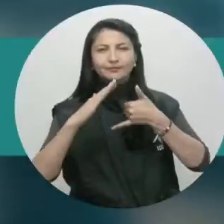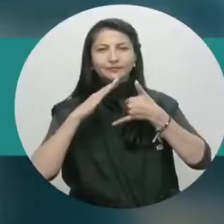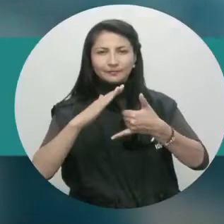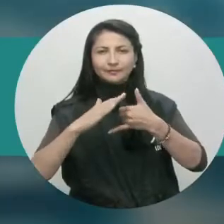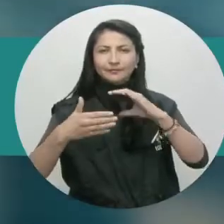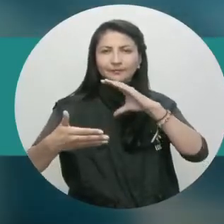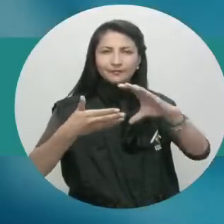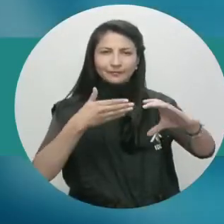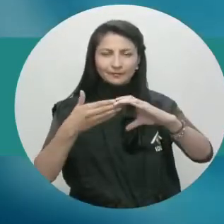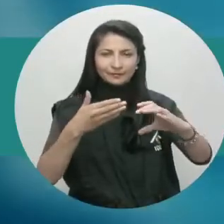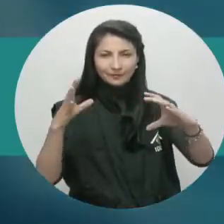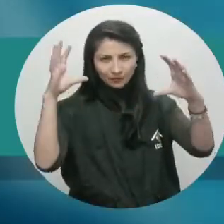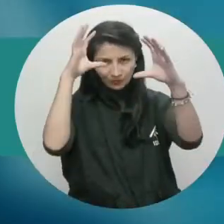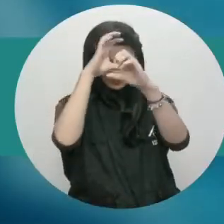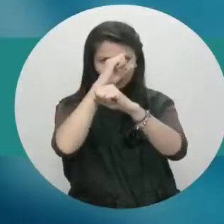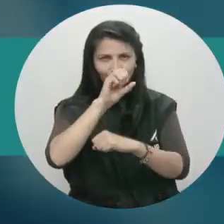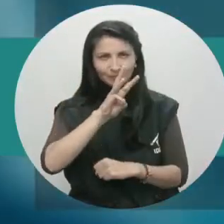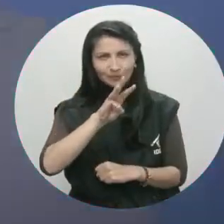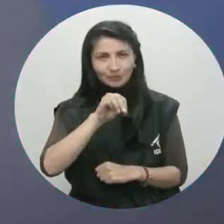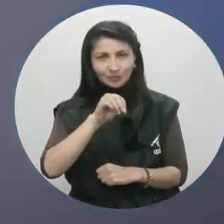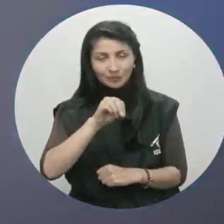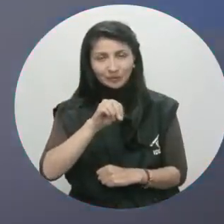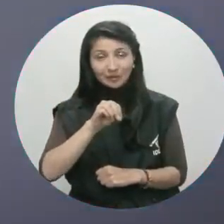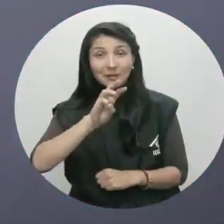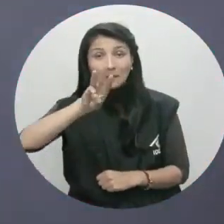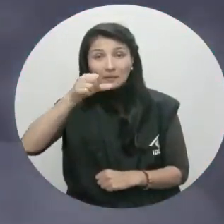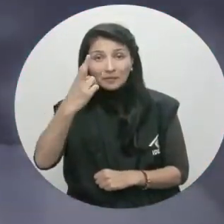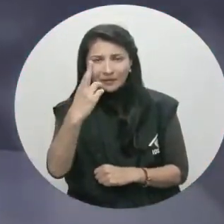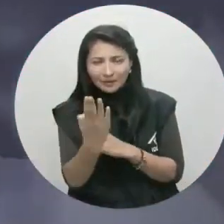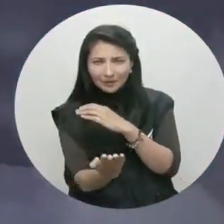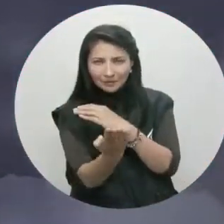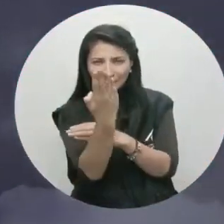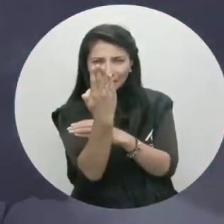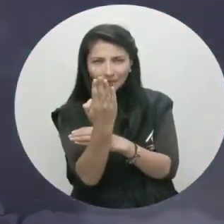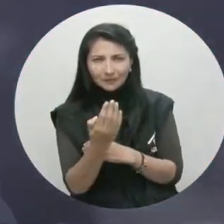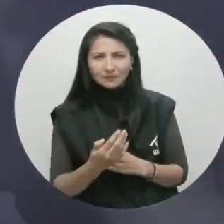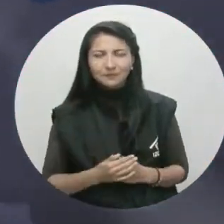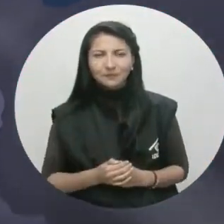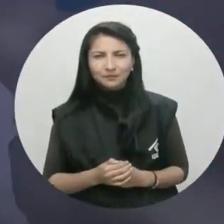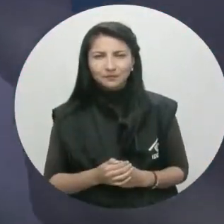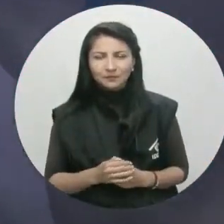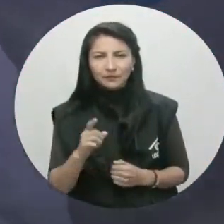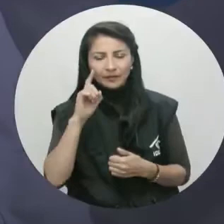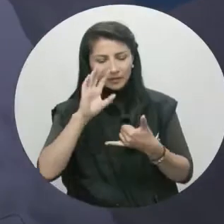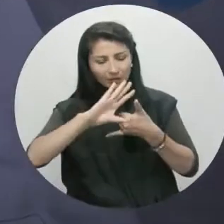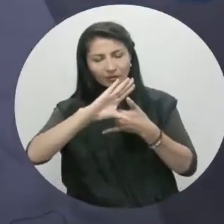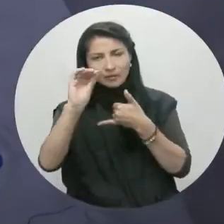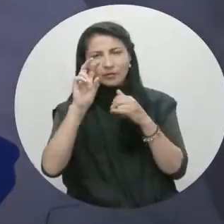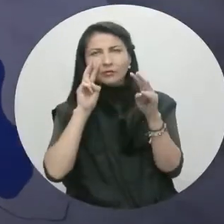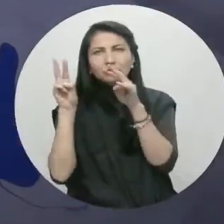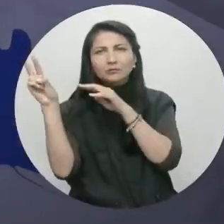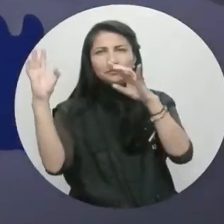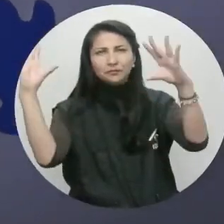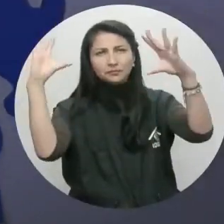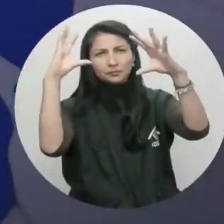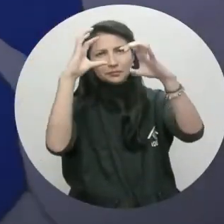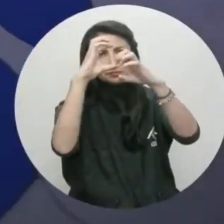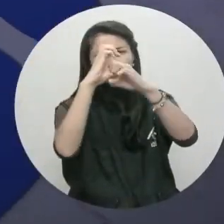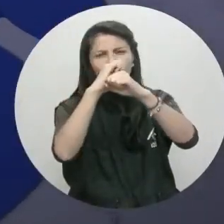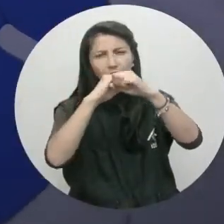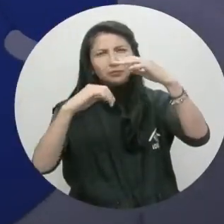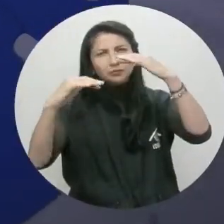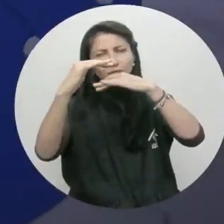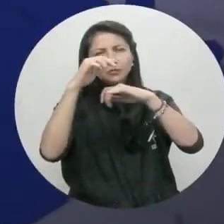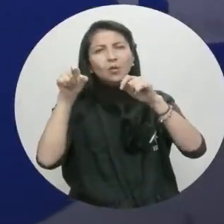de la noche del martes y la madrugada del miércoles. En el Caribe la noche se espera que caiga con cielo mayormente nublado, con